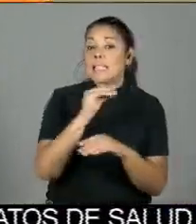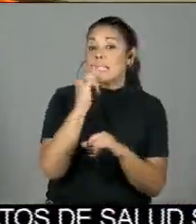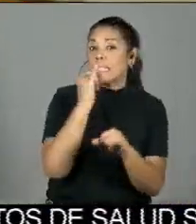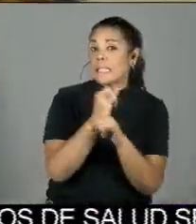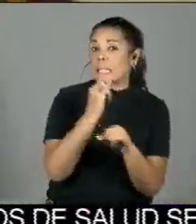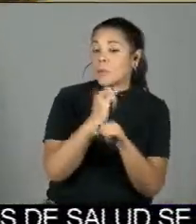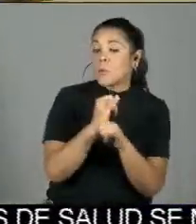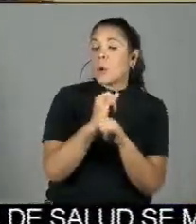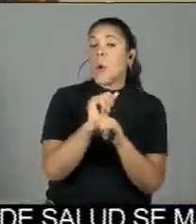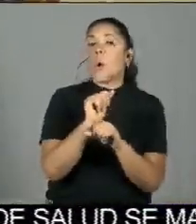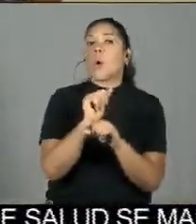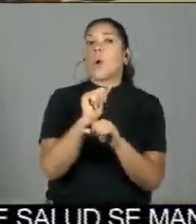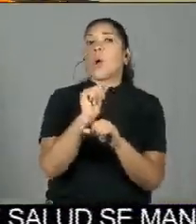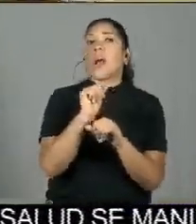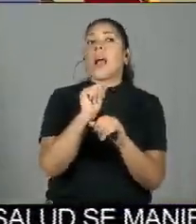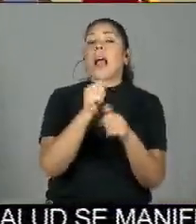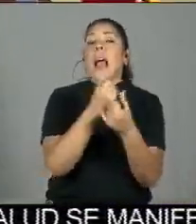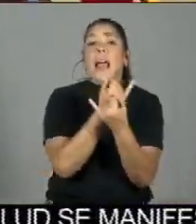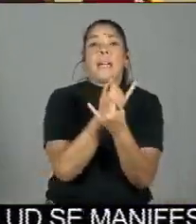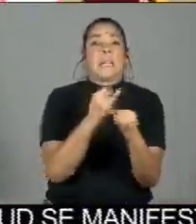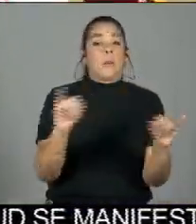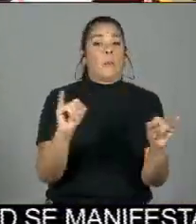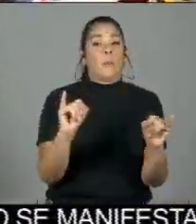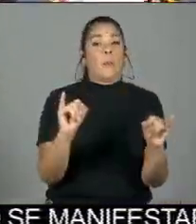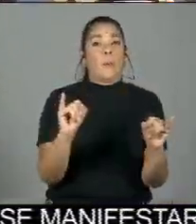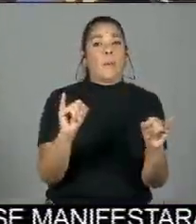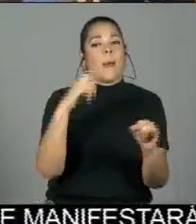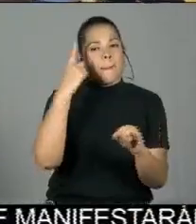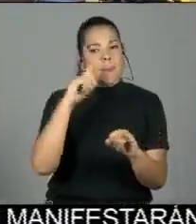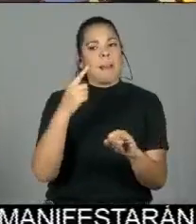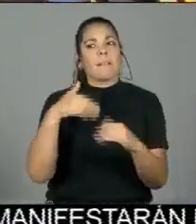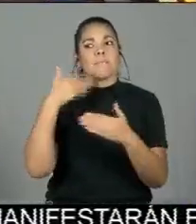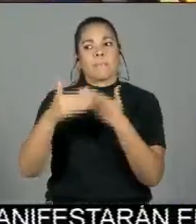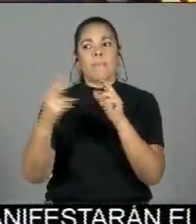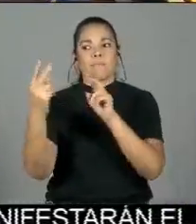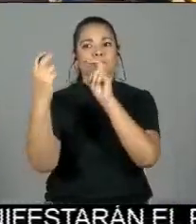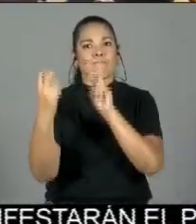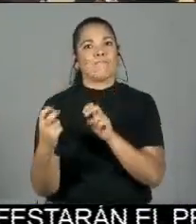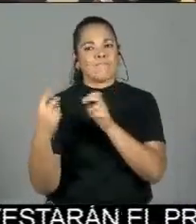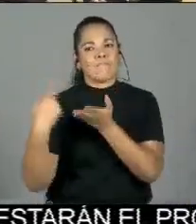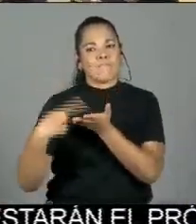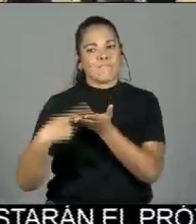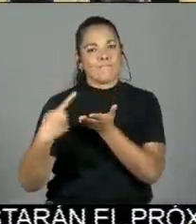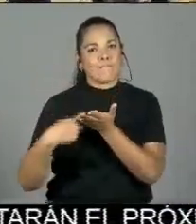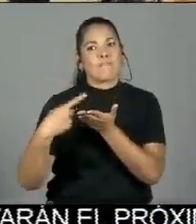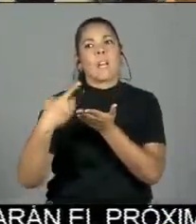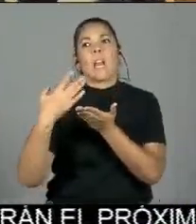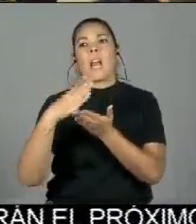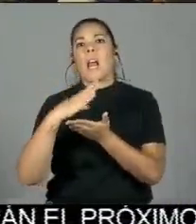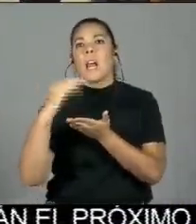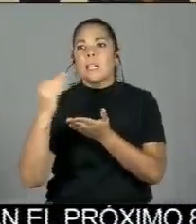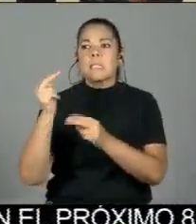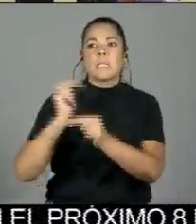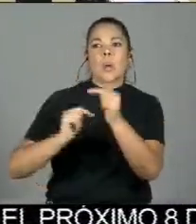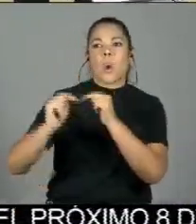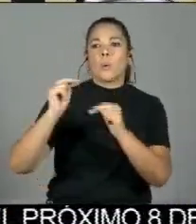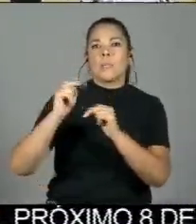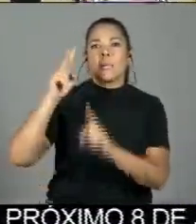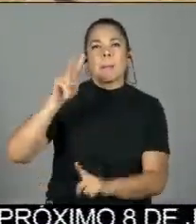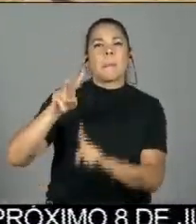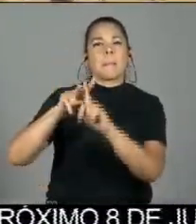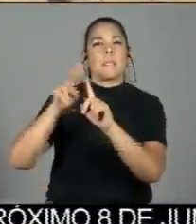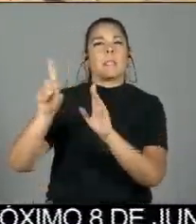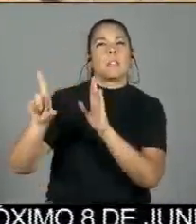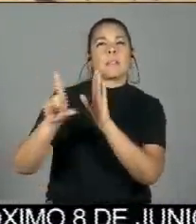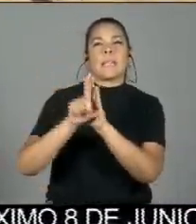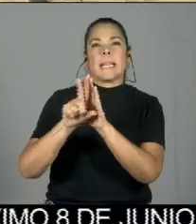autónoma la que nos sentemos a negociar todo lo que tiene que ver con el resto de la implementación de empleo público. Muchísimas gracias, don